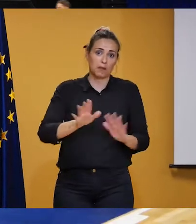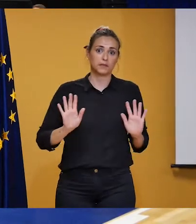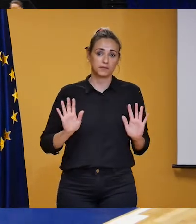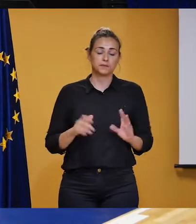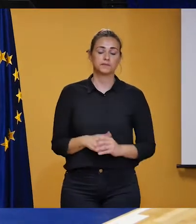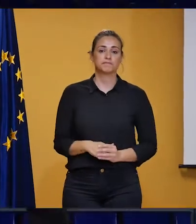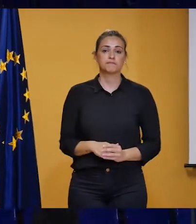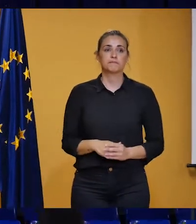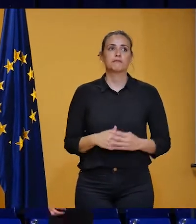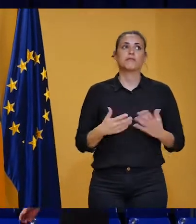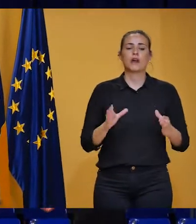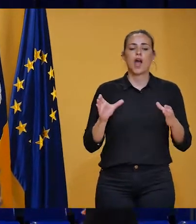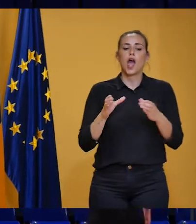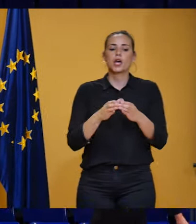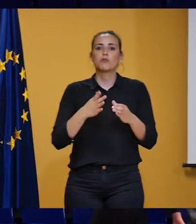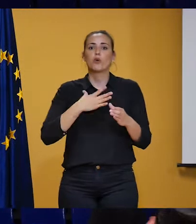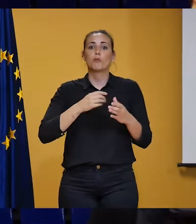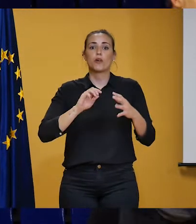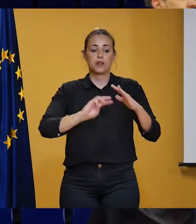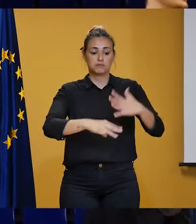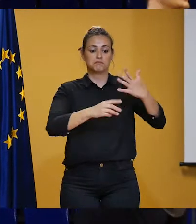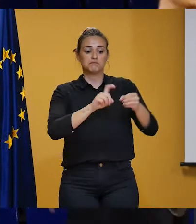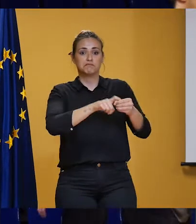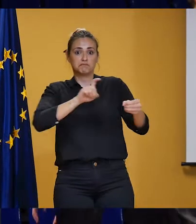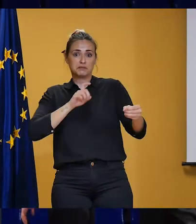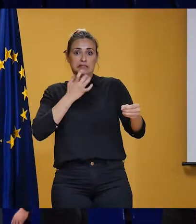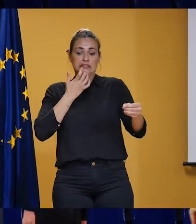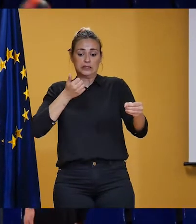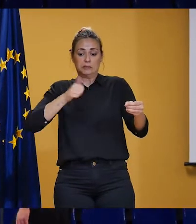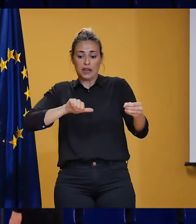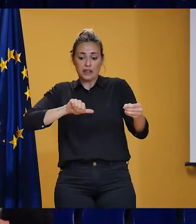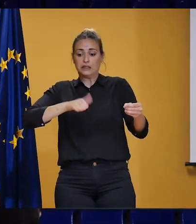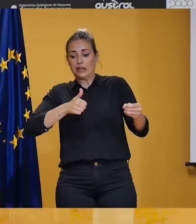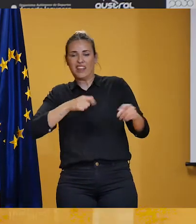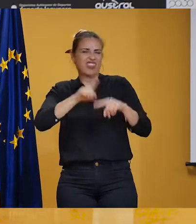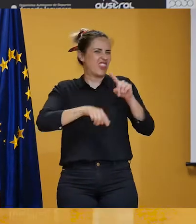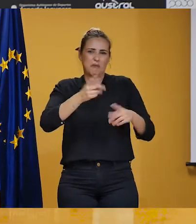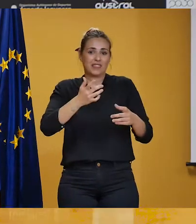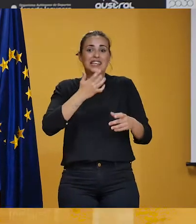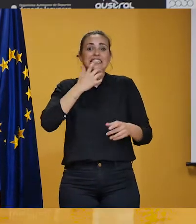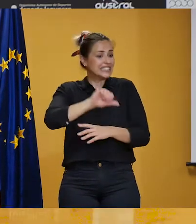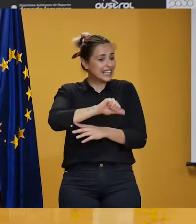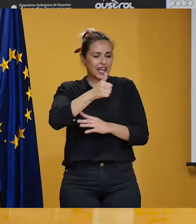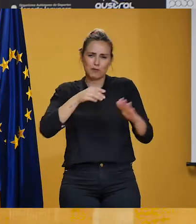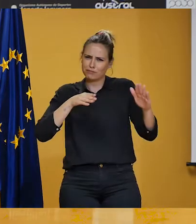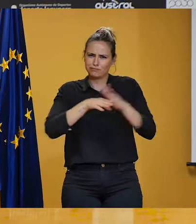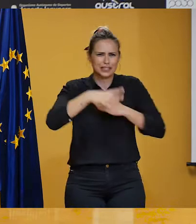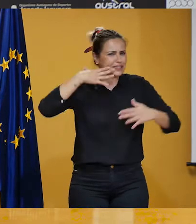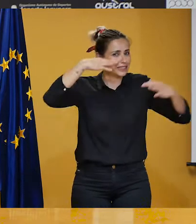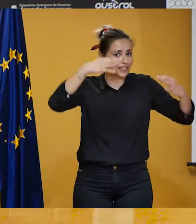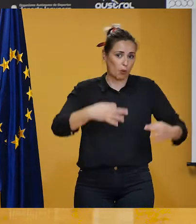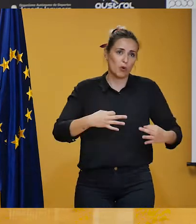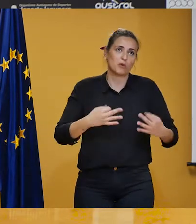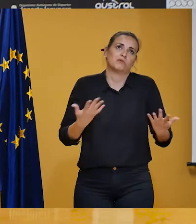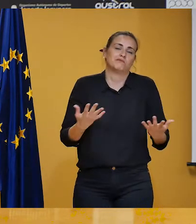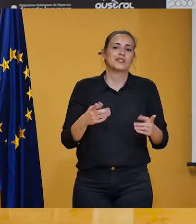el equipo se puede quedar fuera con una victoria, puede entrar sin victorias y es seguro que va a entrar si obtenemos dos triunfos. Esta es un poco